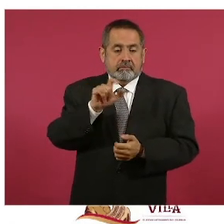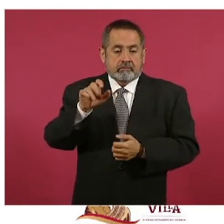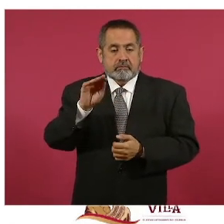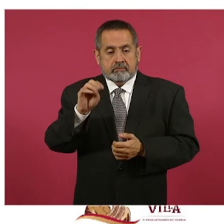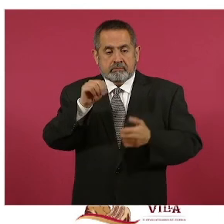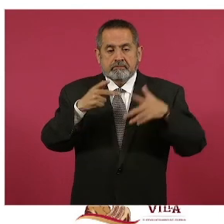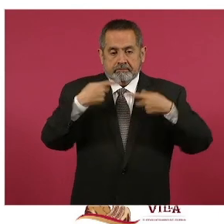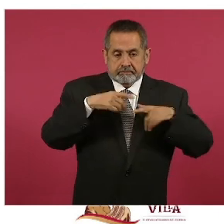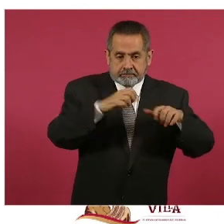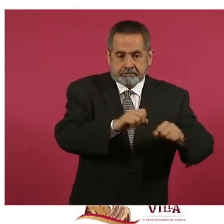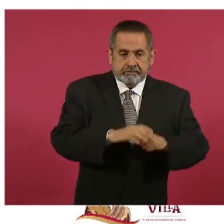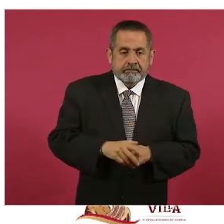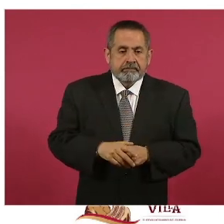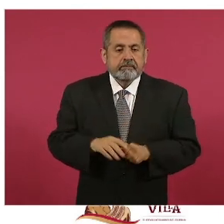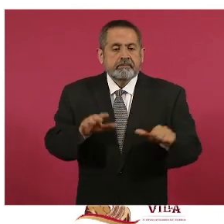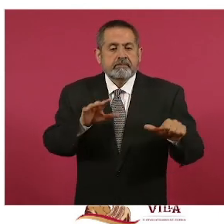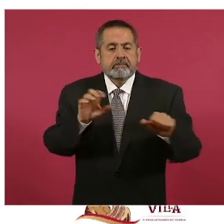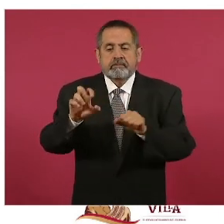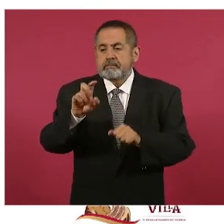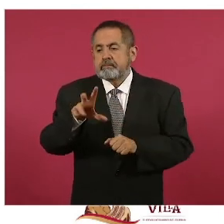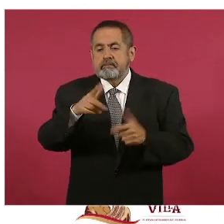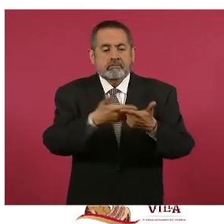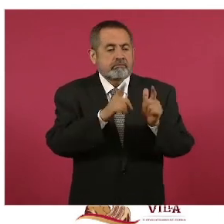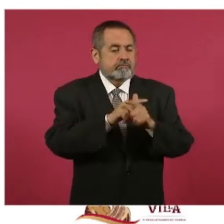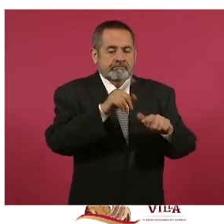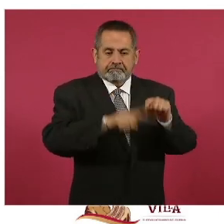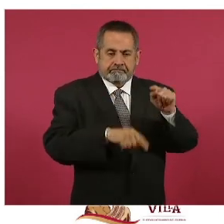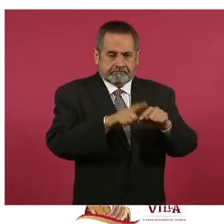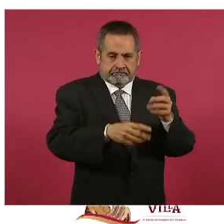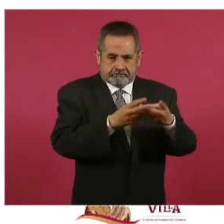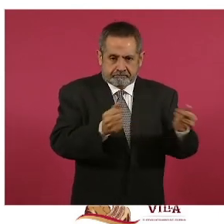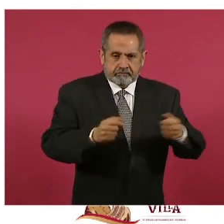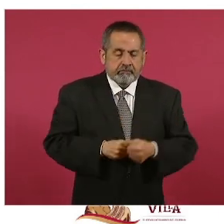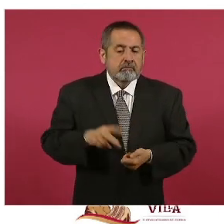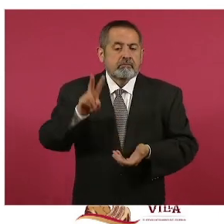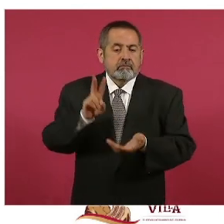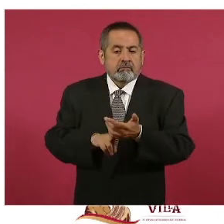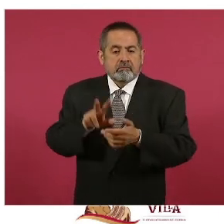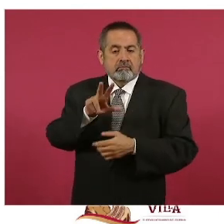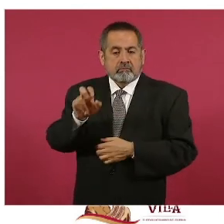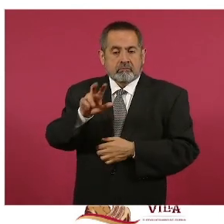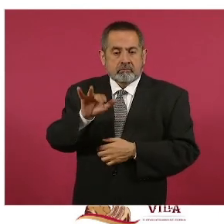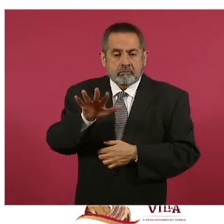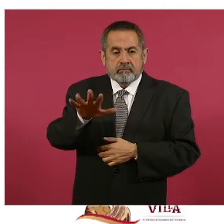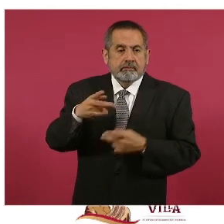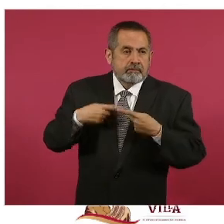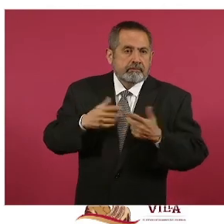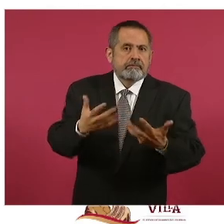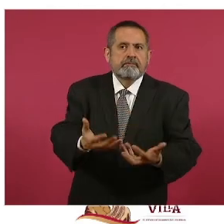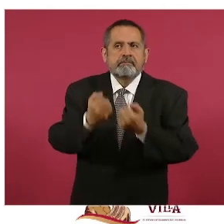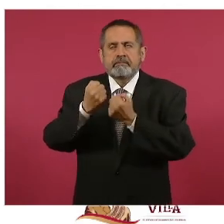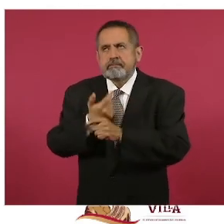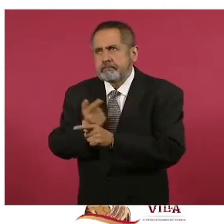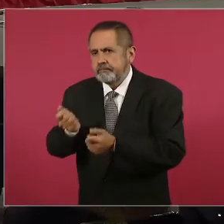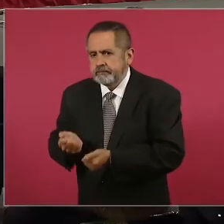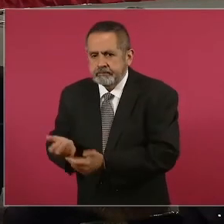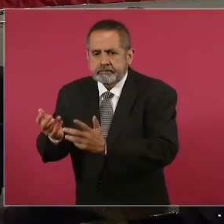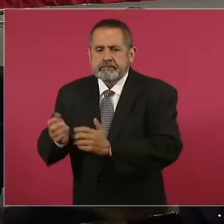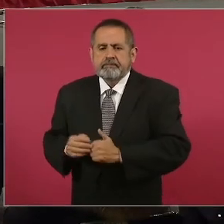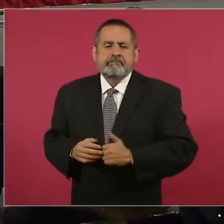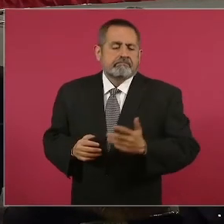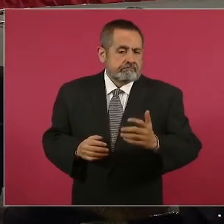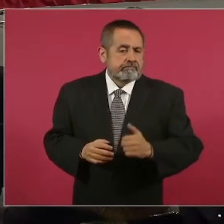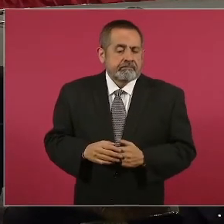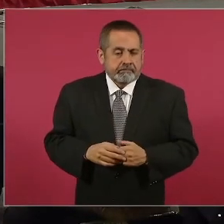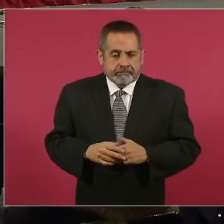635 bandas desarticuladas y dos mil 855 víctimas liberadas. Por estas acciones que